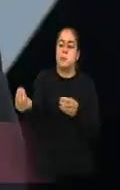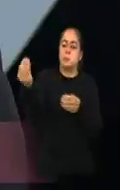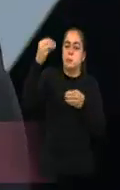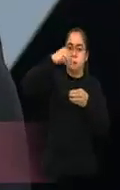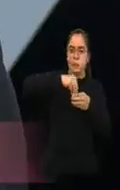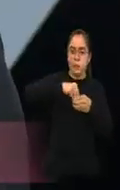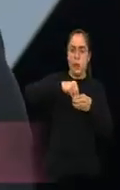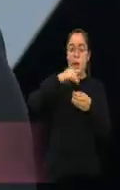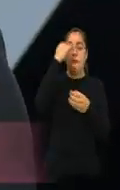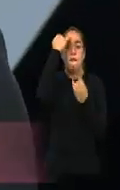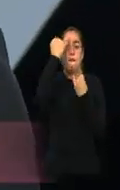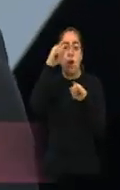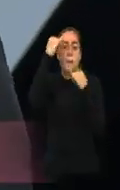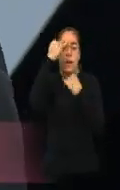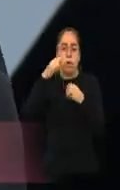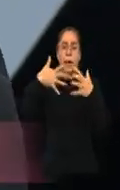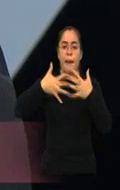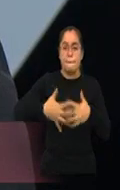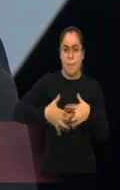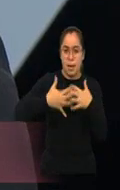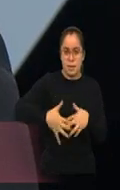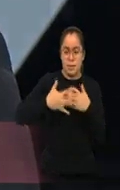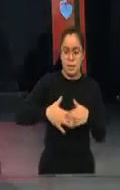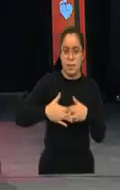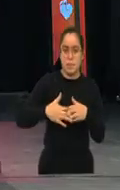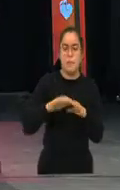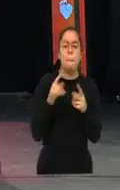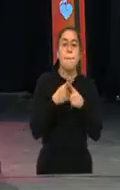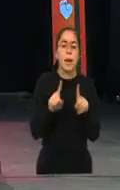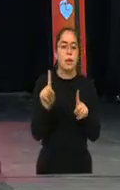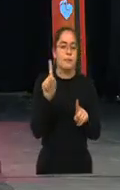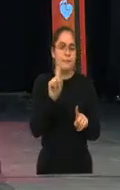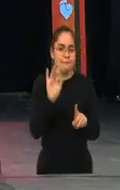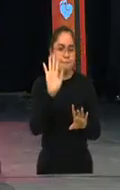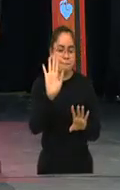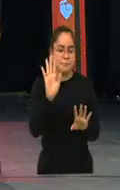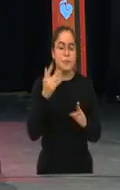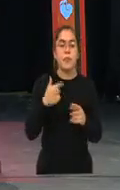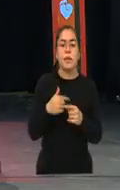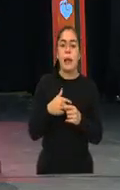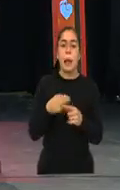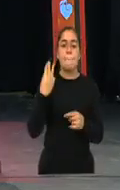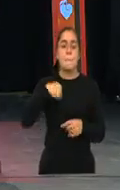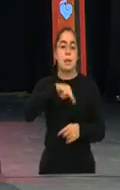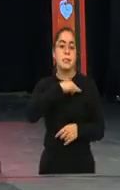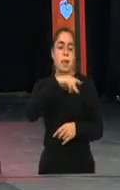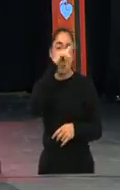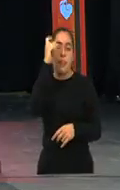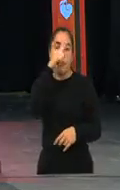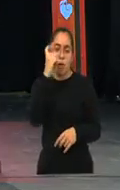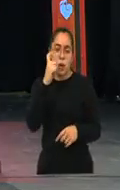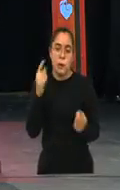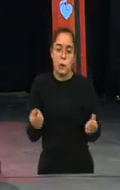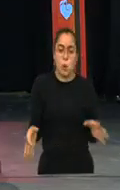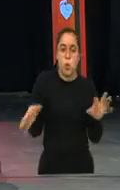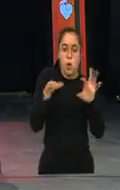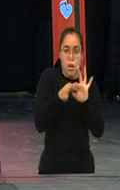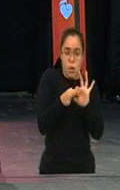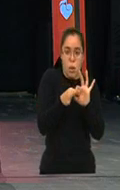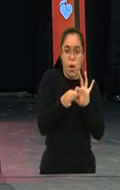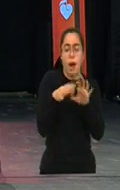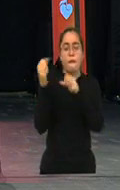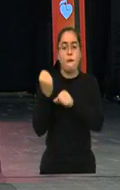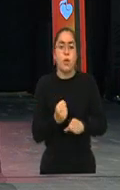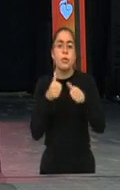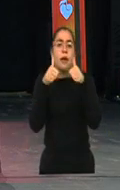empresas, pero esto no termina ahí. El Ministerio de Trabajo en Trabajo con Fundavien, pues vamos a darle el acompañamiento a las empresas,